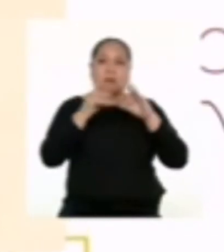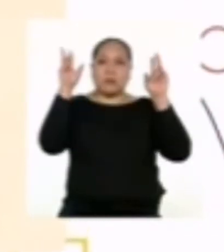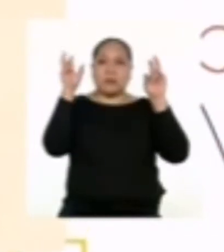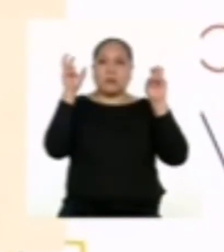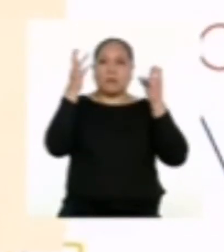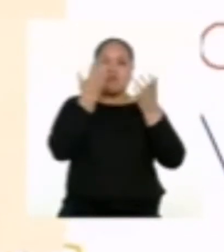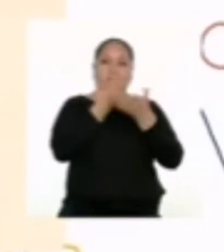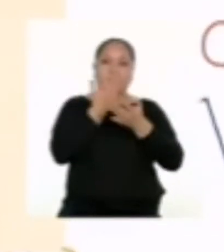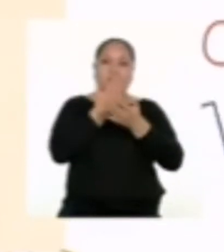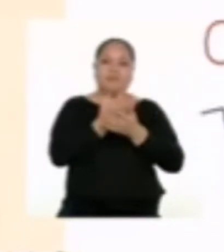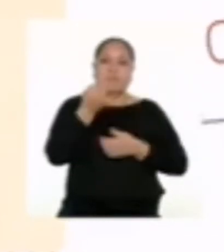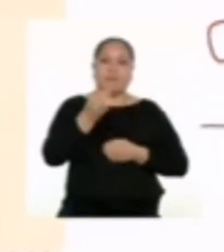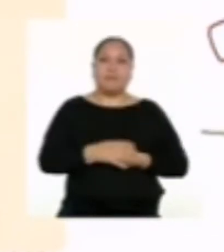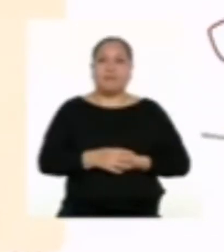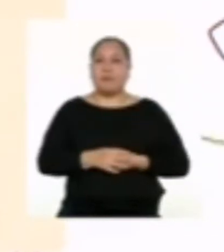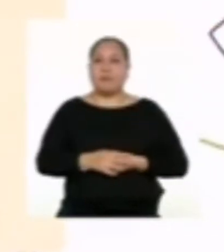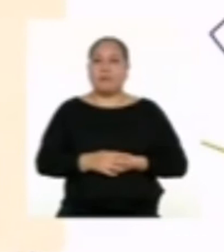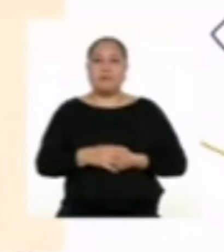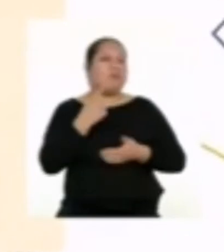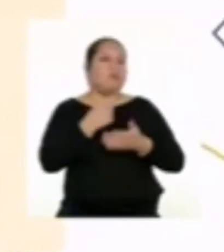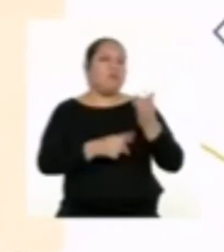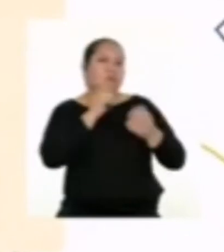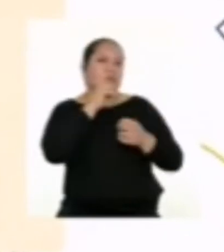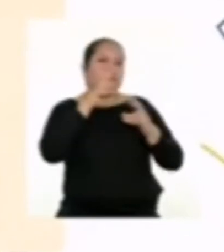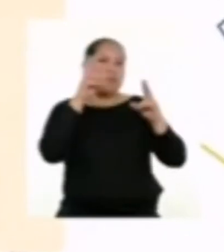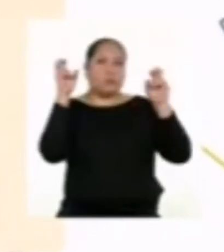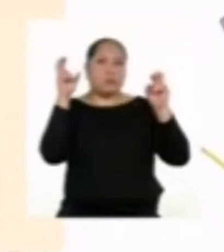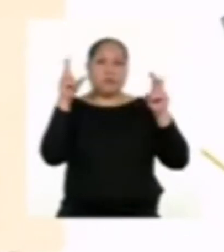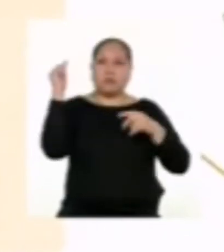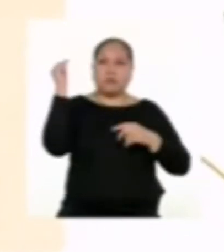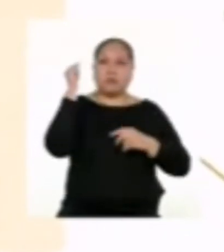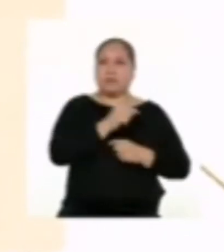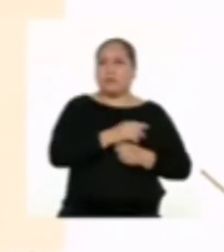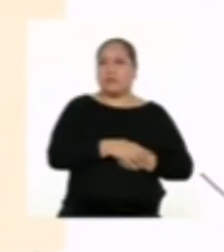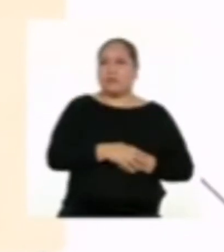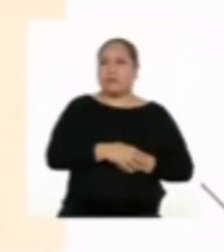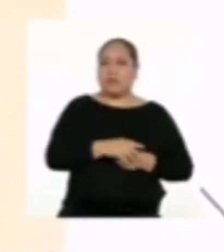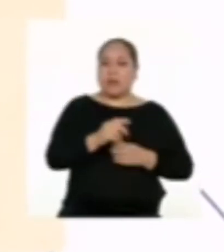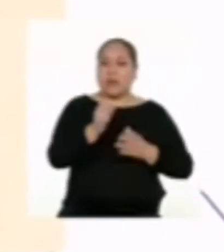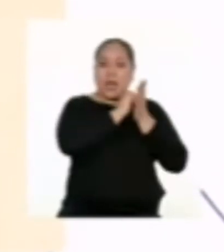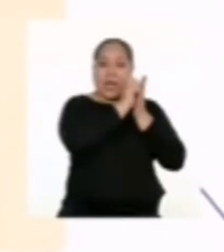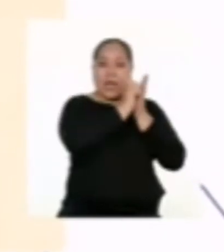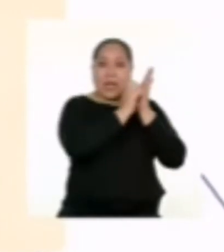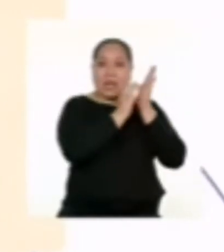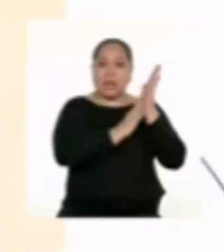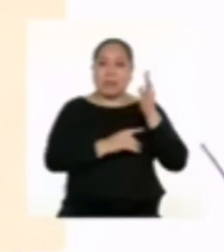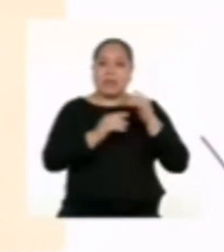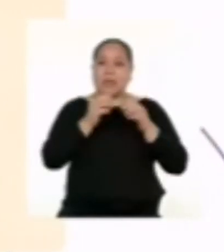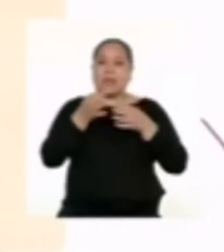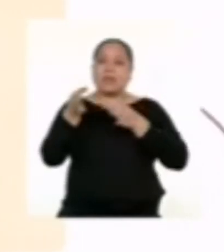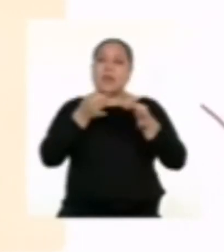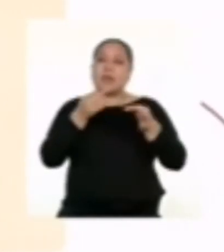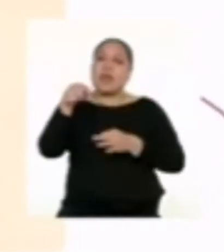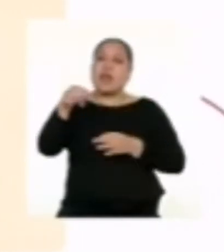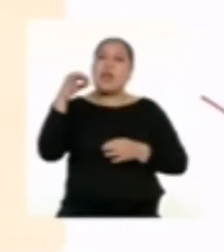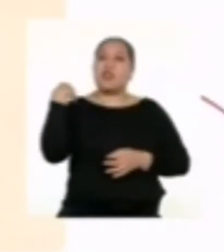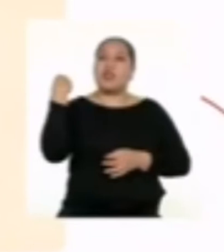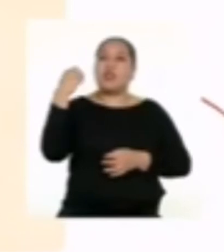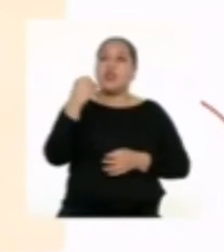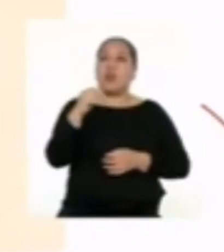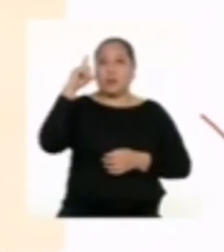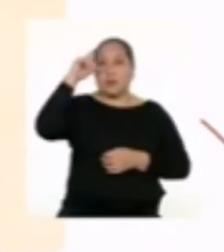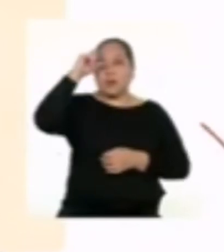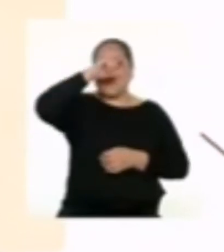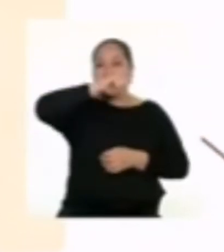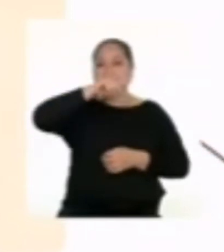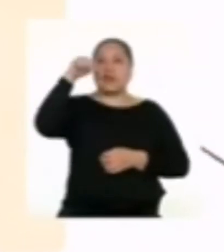ayuda a confirmarlo. ¿Pero qué más te dice el título? Que el texto tratará principalmente sobre las y los adolescentes y